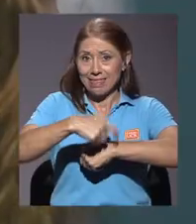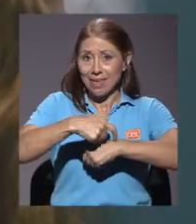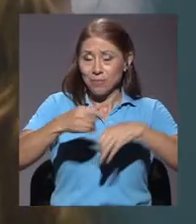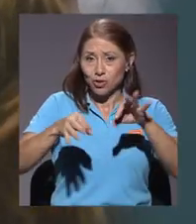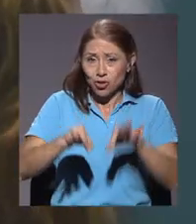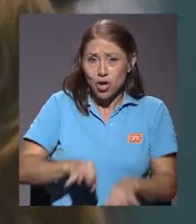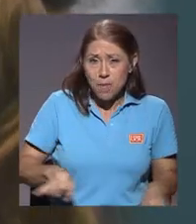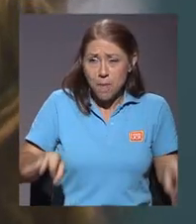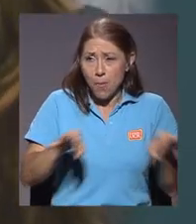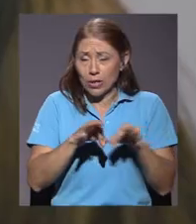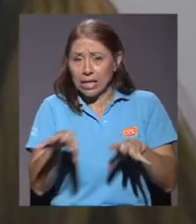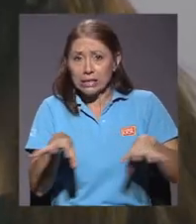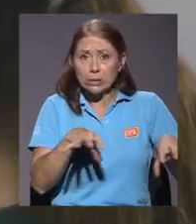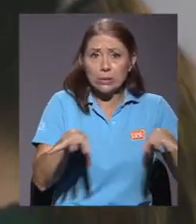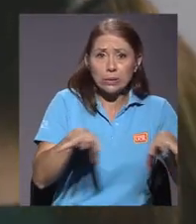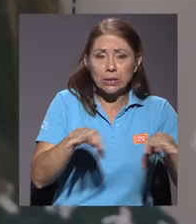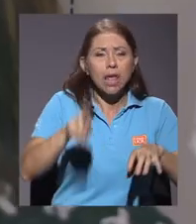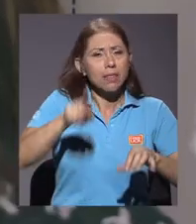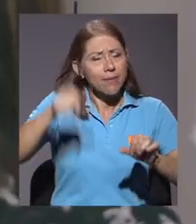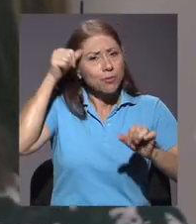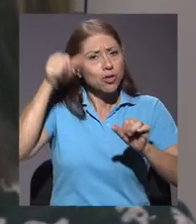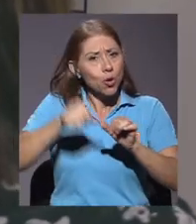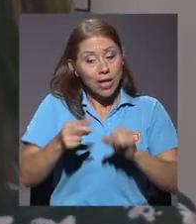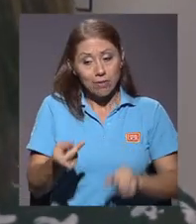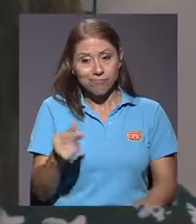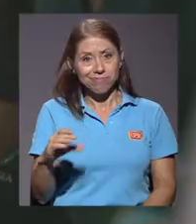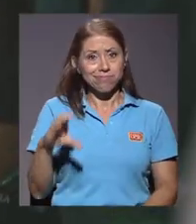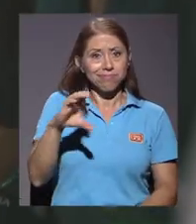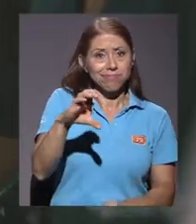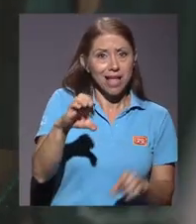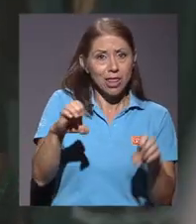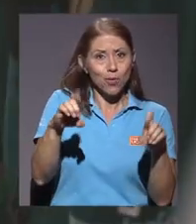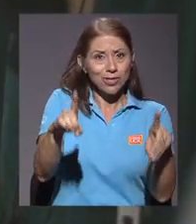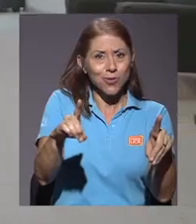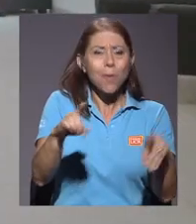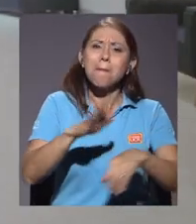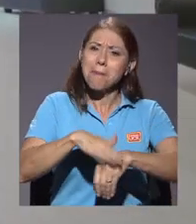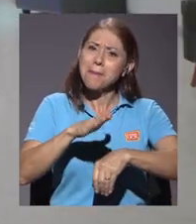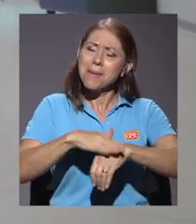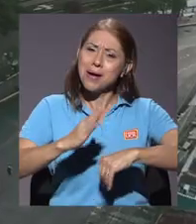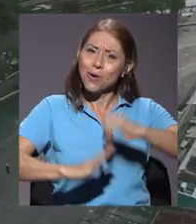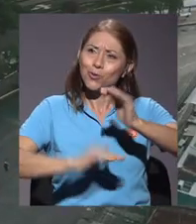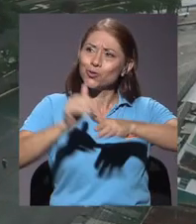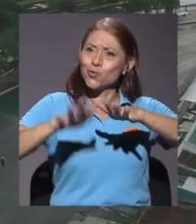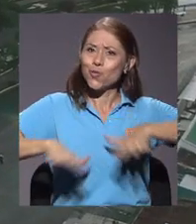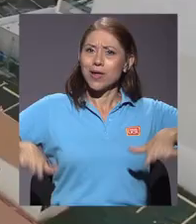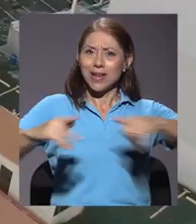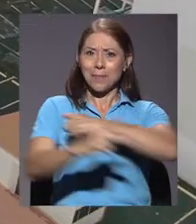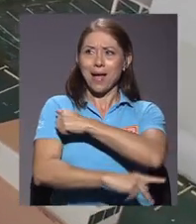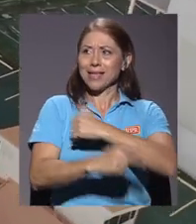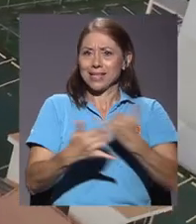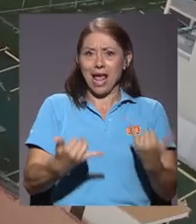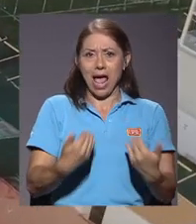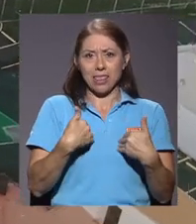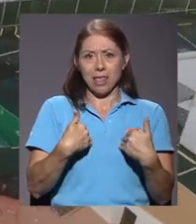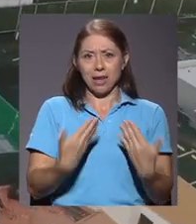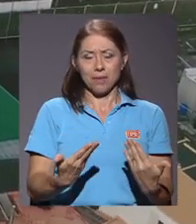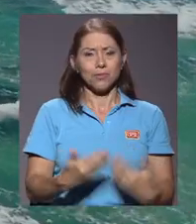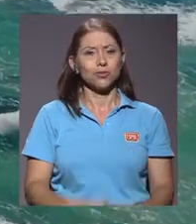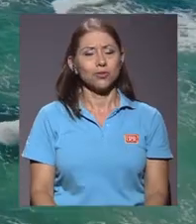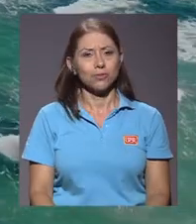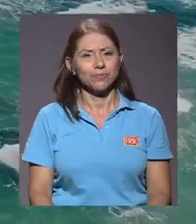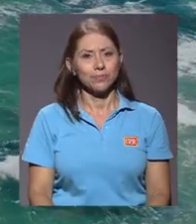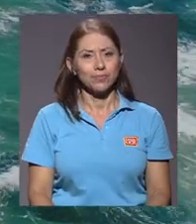En tiempos compulsos debemos recordar que invertir en educación nos ha permitido construir el país que hoy tenemos.